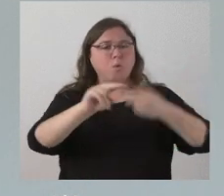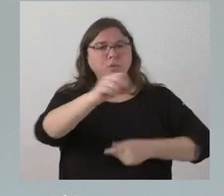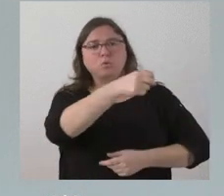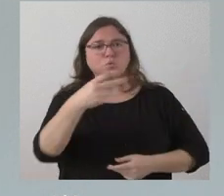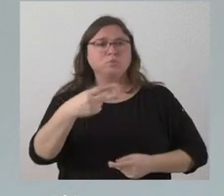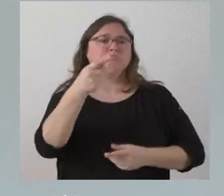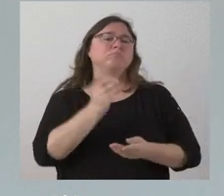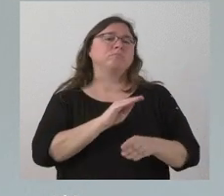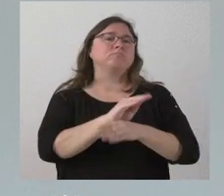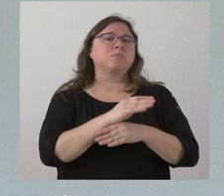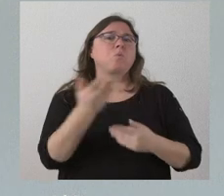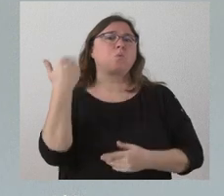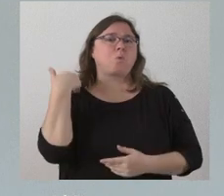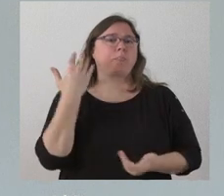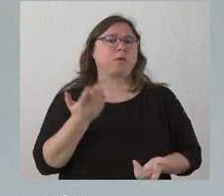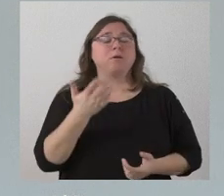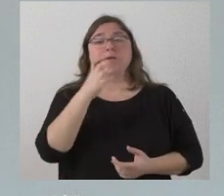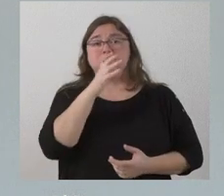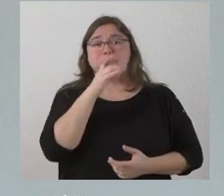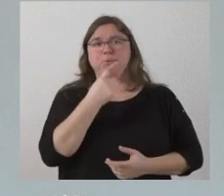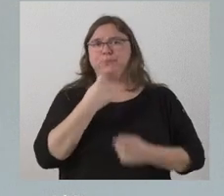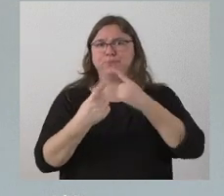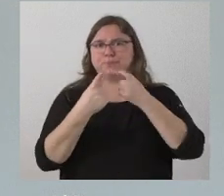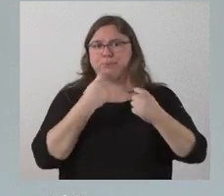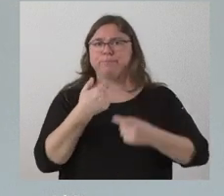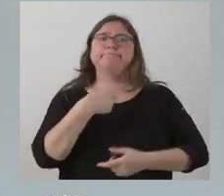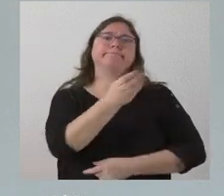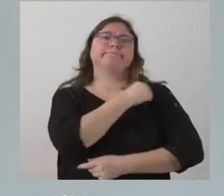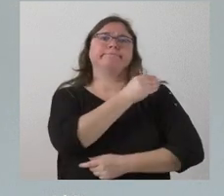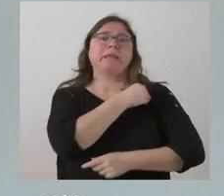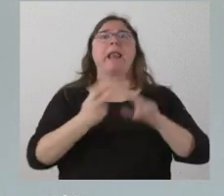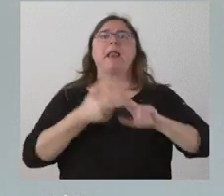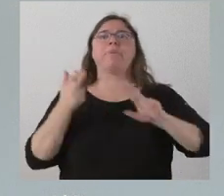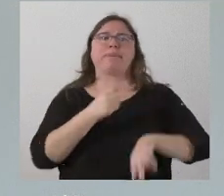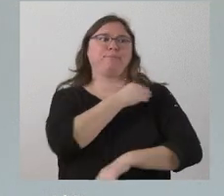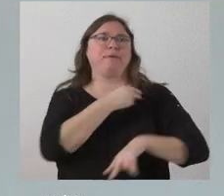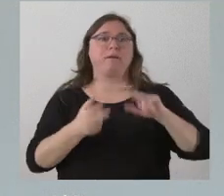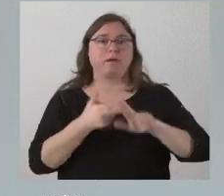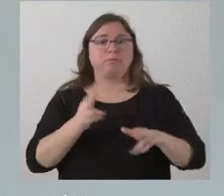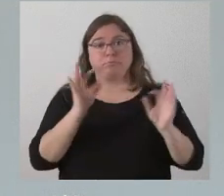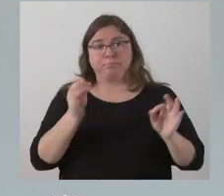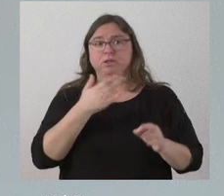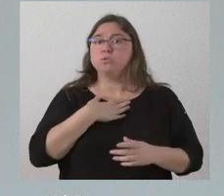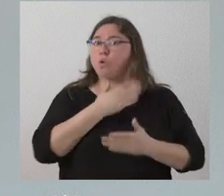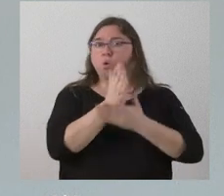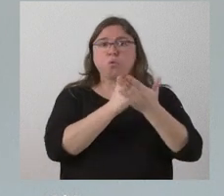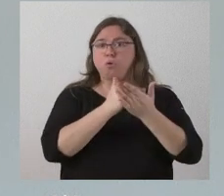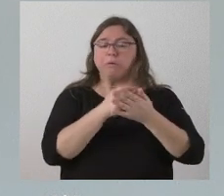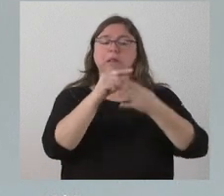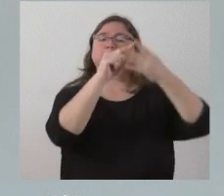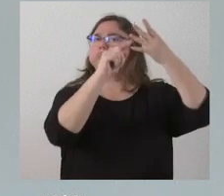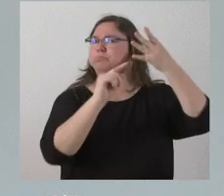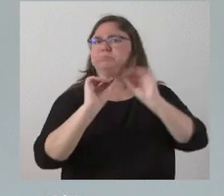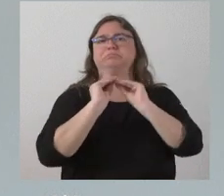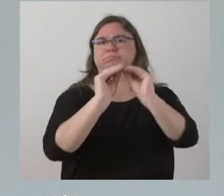porque era la cuestión, la dificultad, si necesitaba que fuéramos rápido. Efectivamente, estamos entre las comunidades autónomas que ya hemos resuelto,